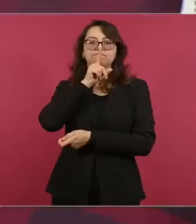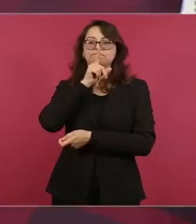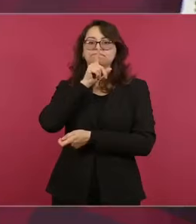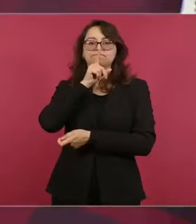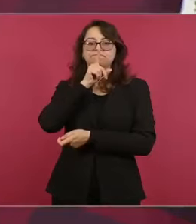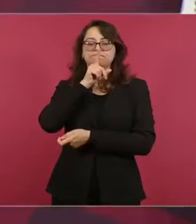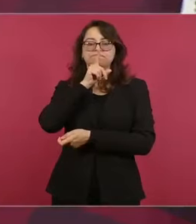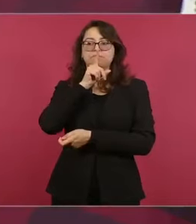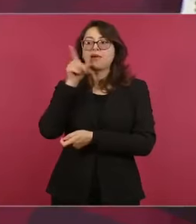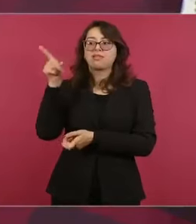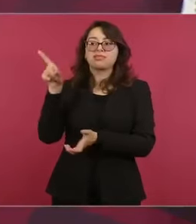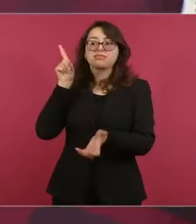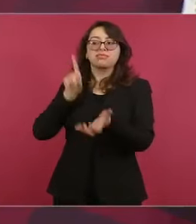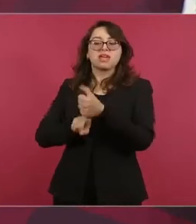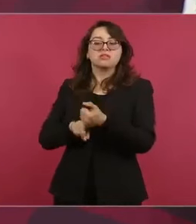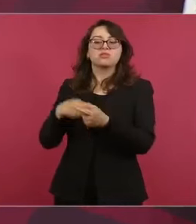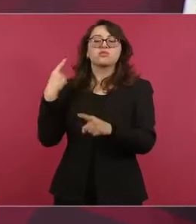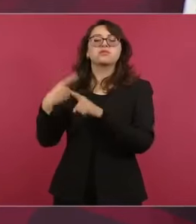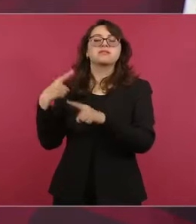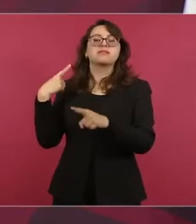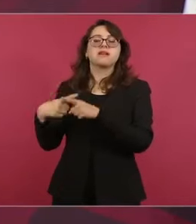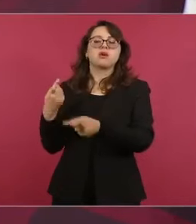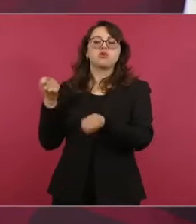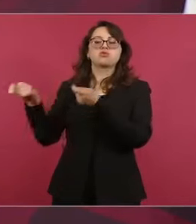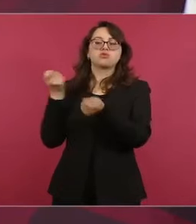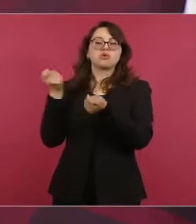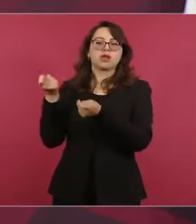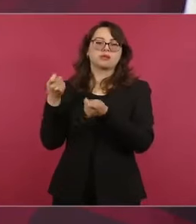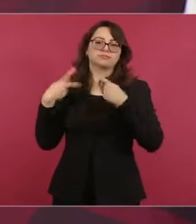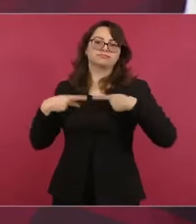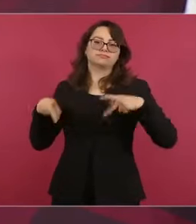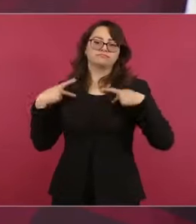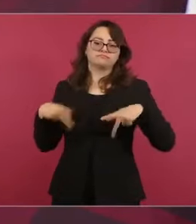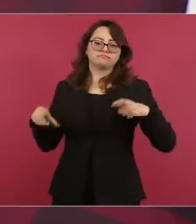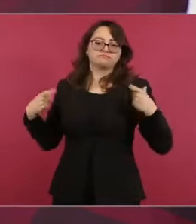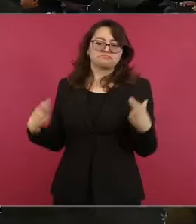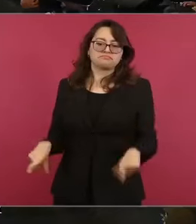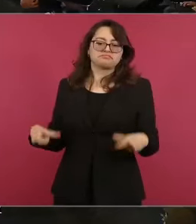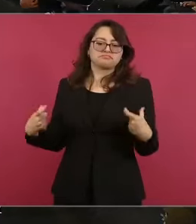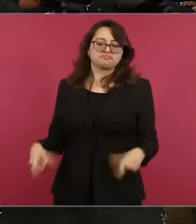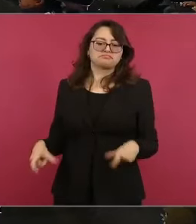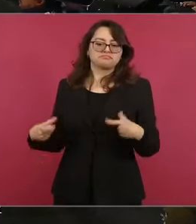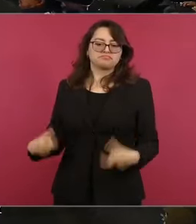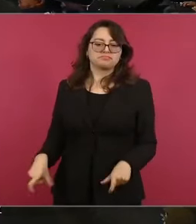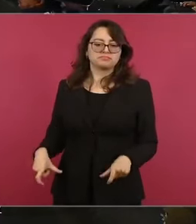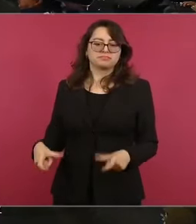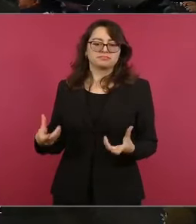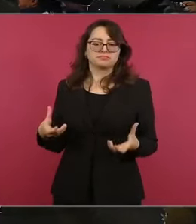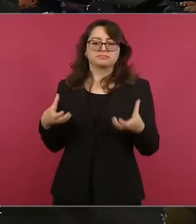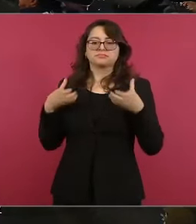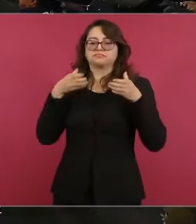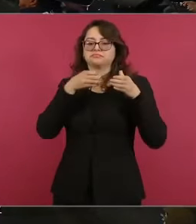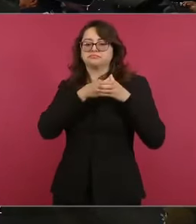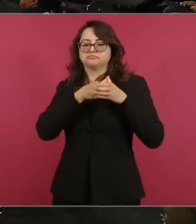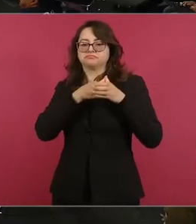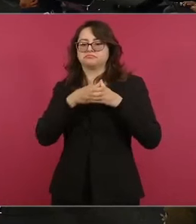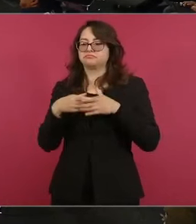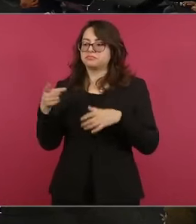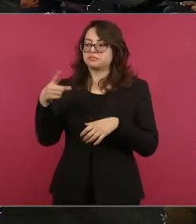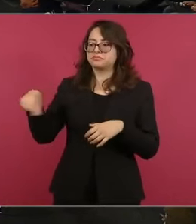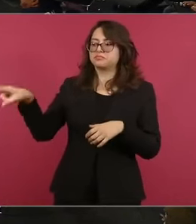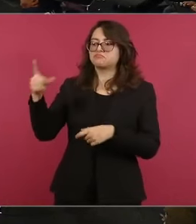son los que mandan, los que mandan en el Poder Judicial, los potentados.